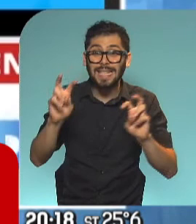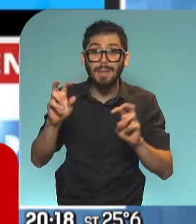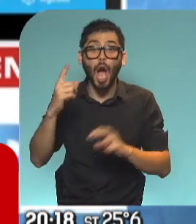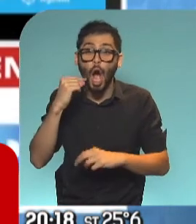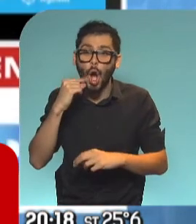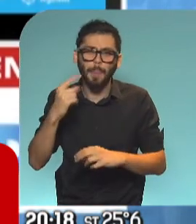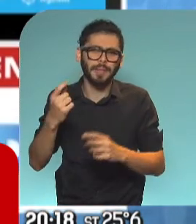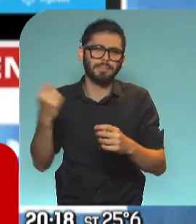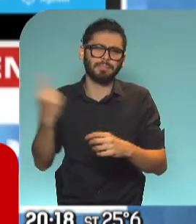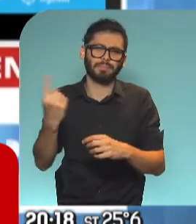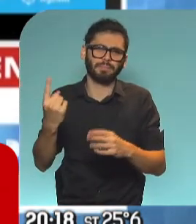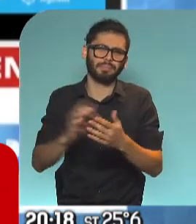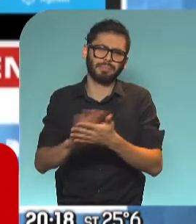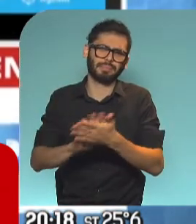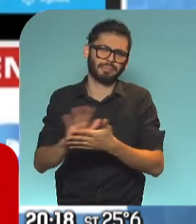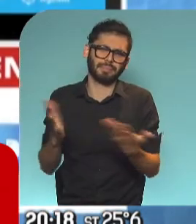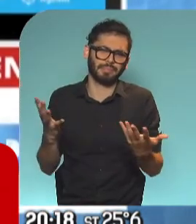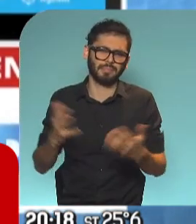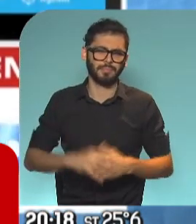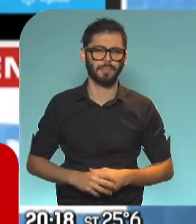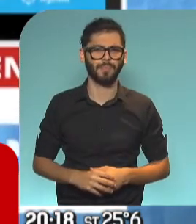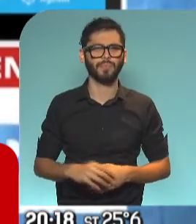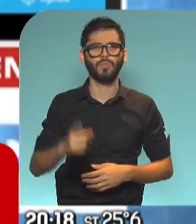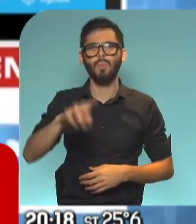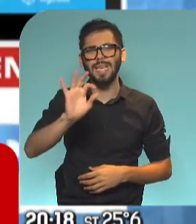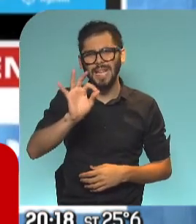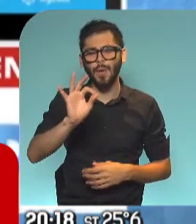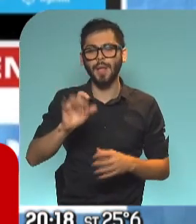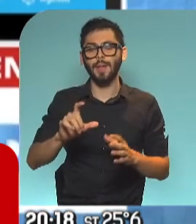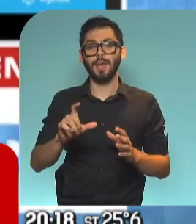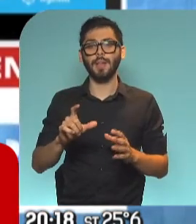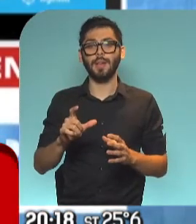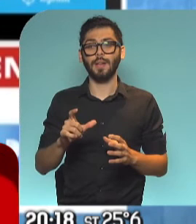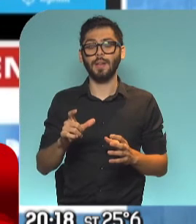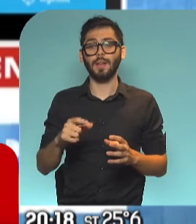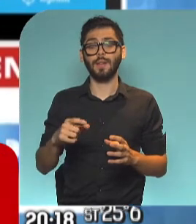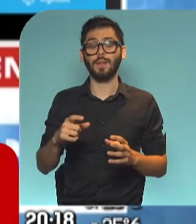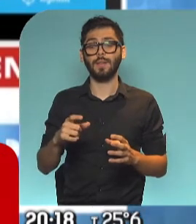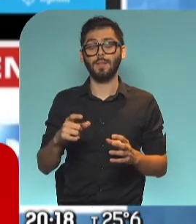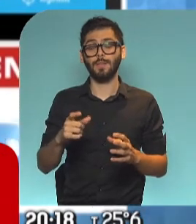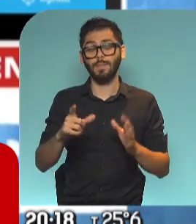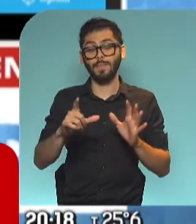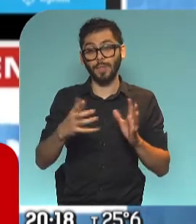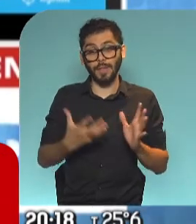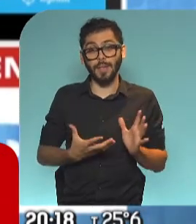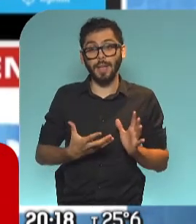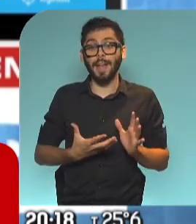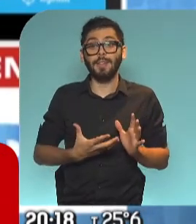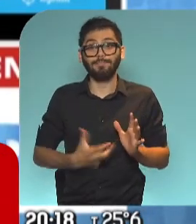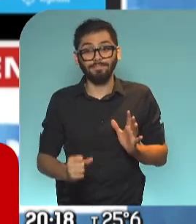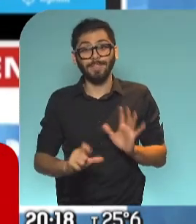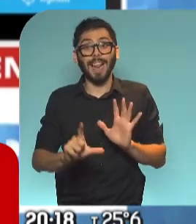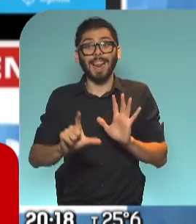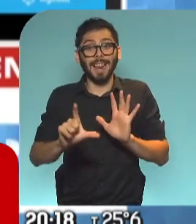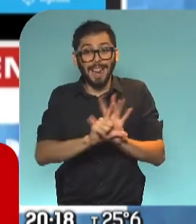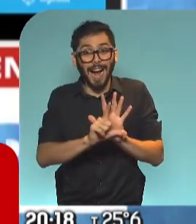mucho tiempo. Sabemos que la legalización de la práctica de la interrupción del embarazo